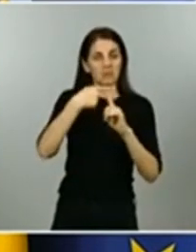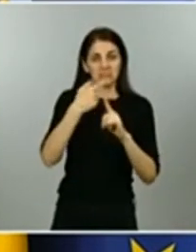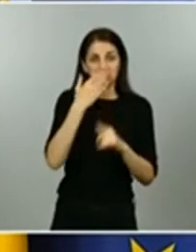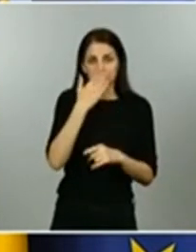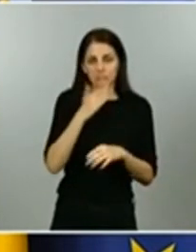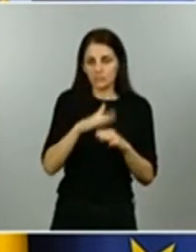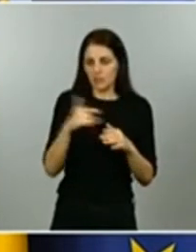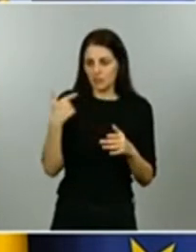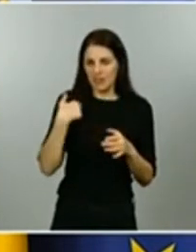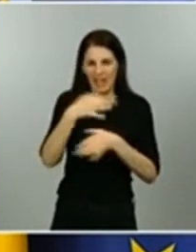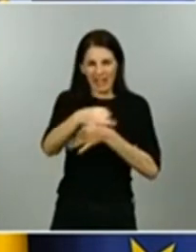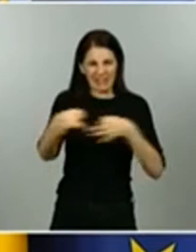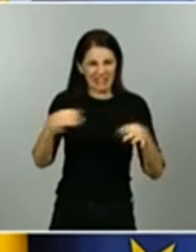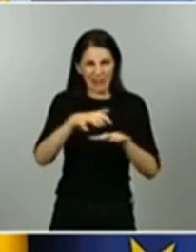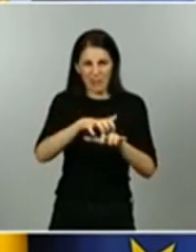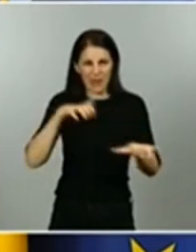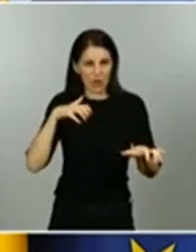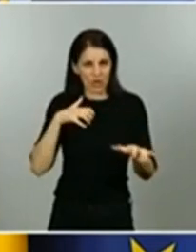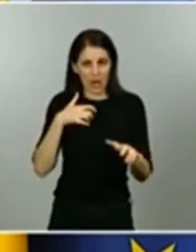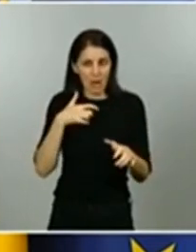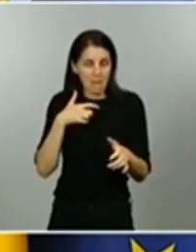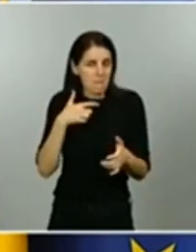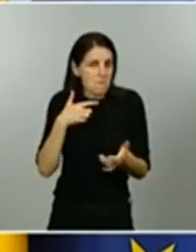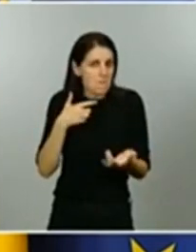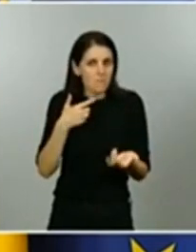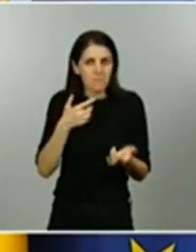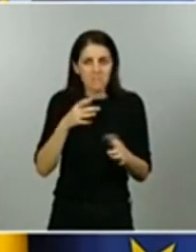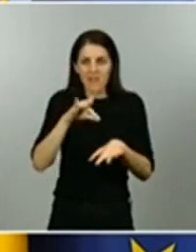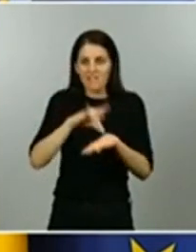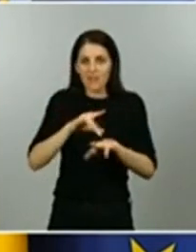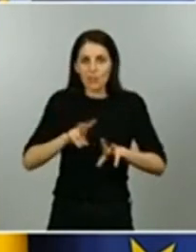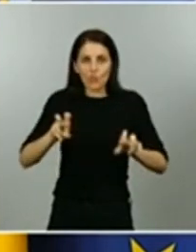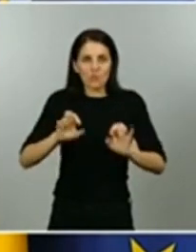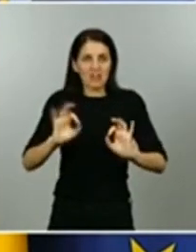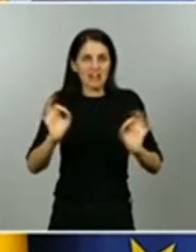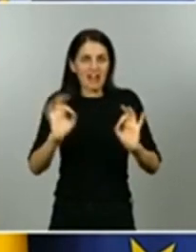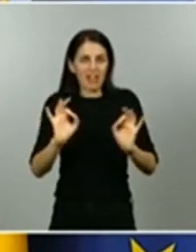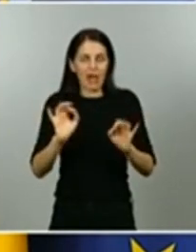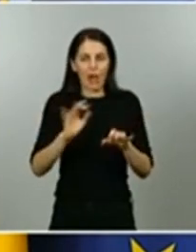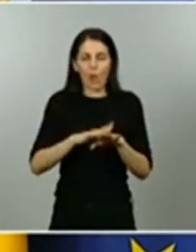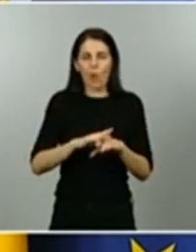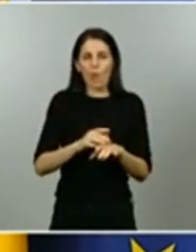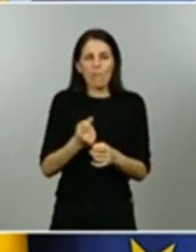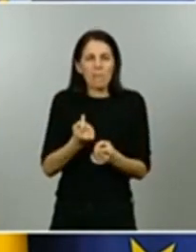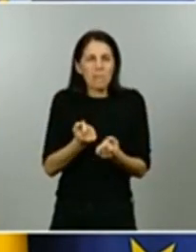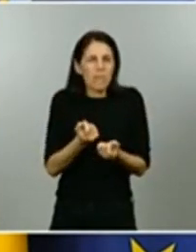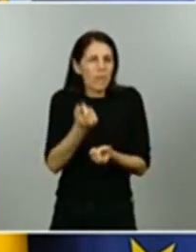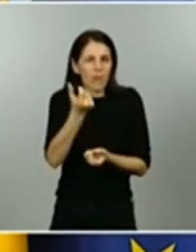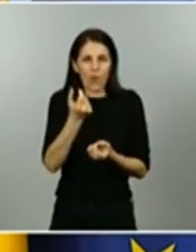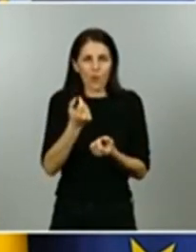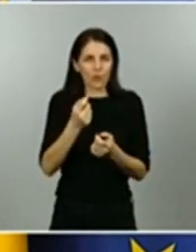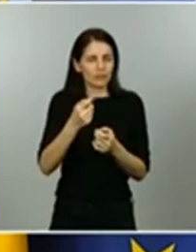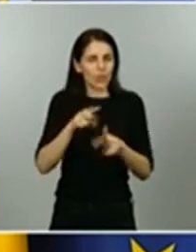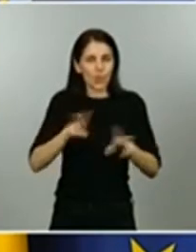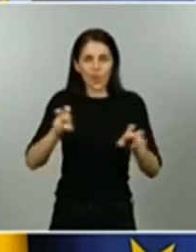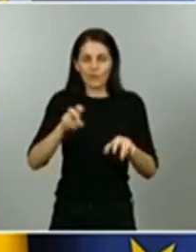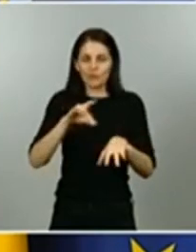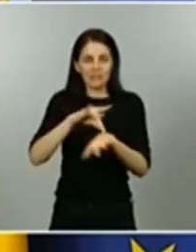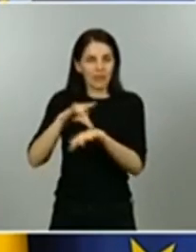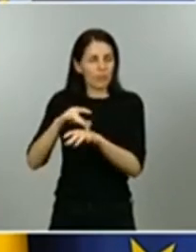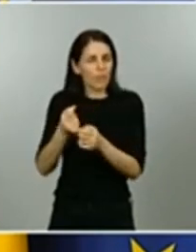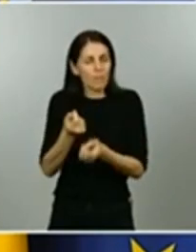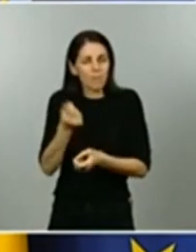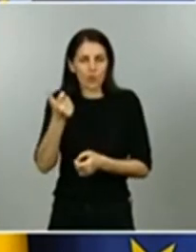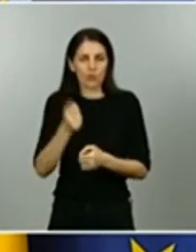un periodo relativamente largo sin tener ningún caso teniendo un número de casos muy muy pequeño aquellas que tienen un número de casos un poco mayor